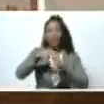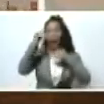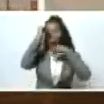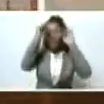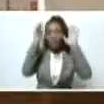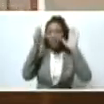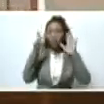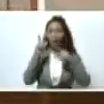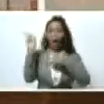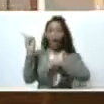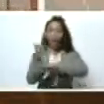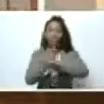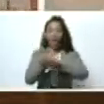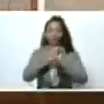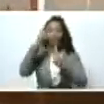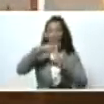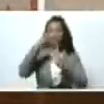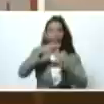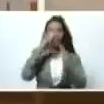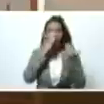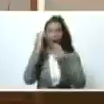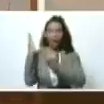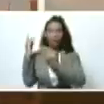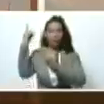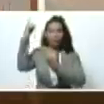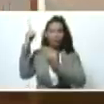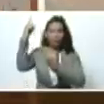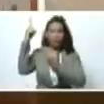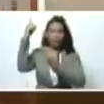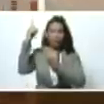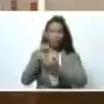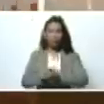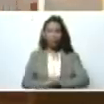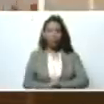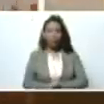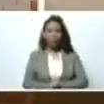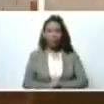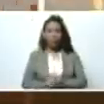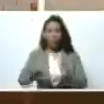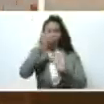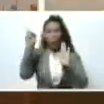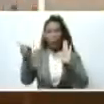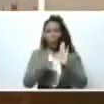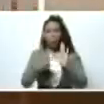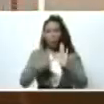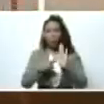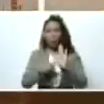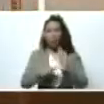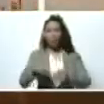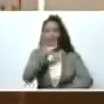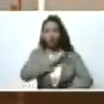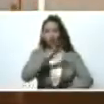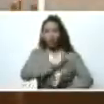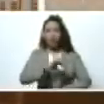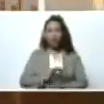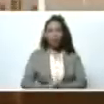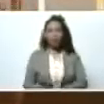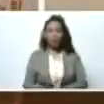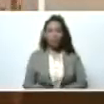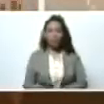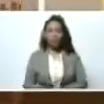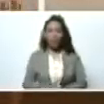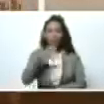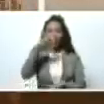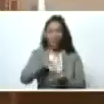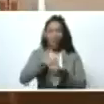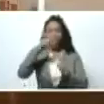Bernal Rosales, gobernador plenipotenciario y soberano del